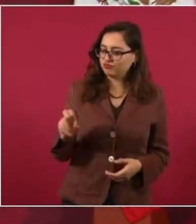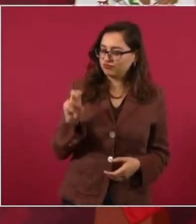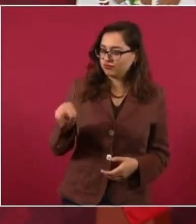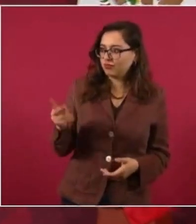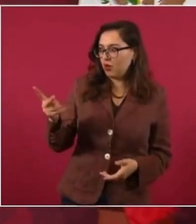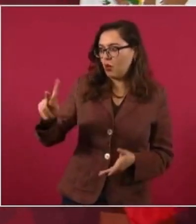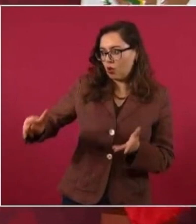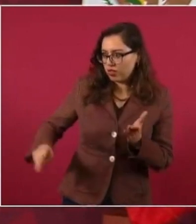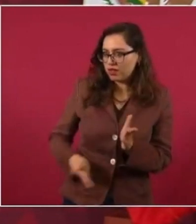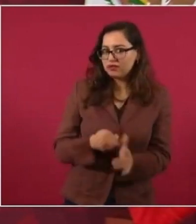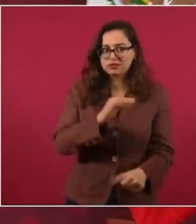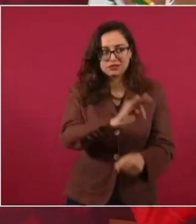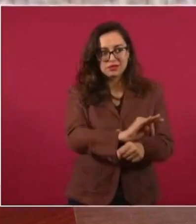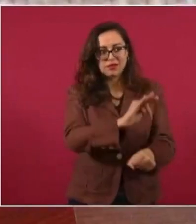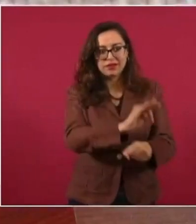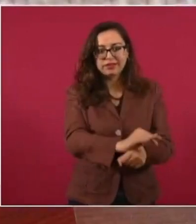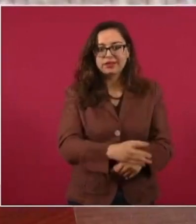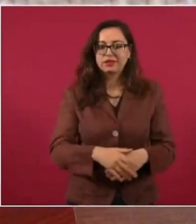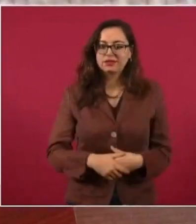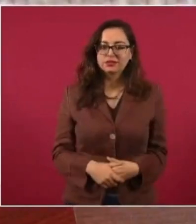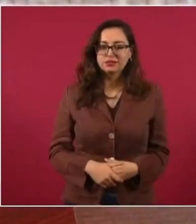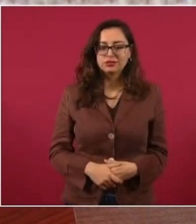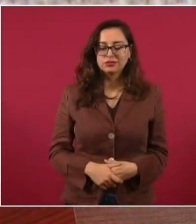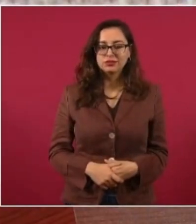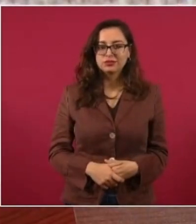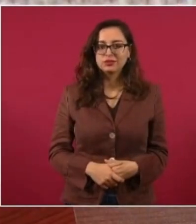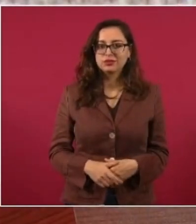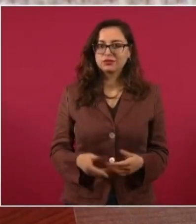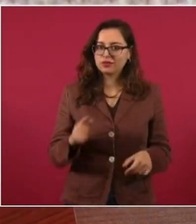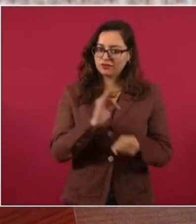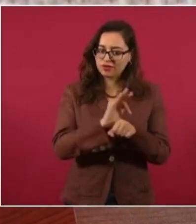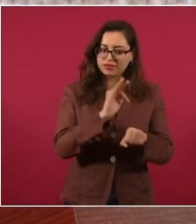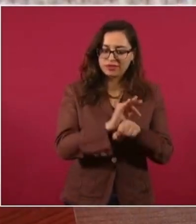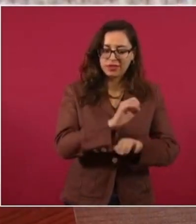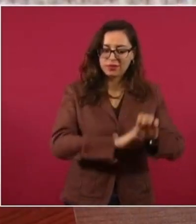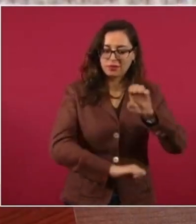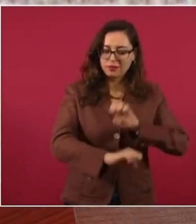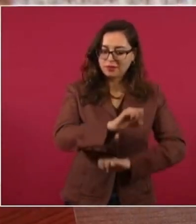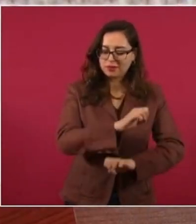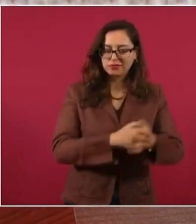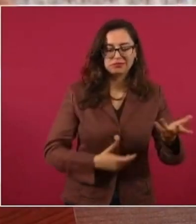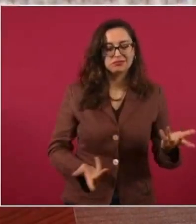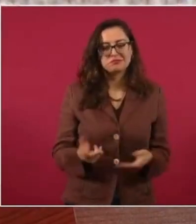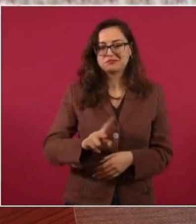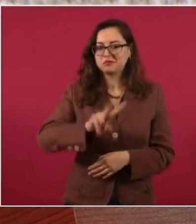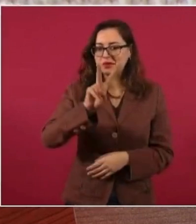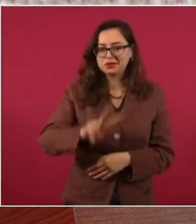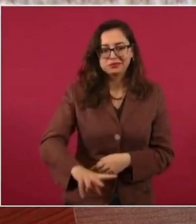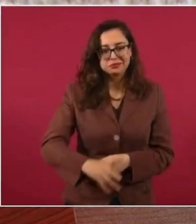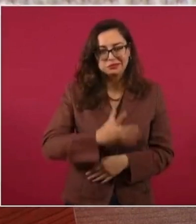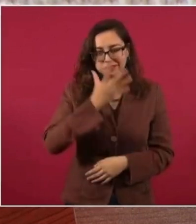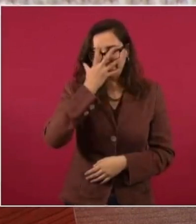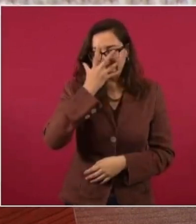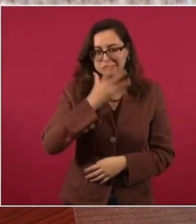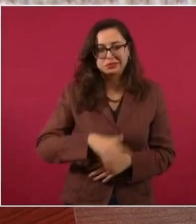pero además de veras es vergonzoso.